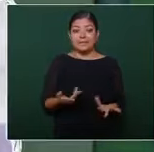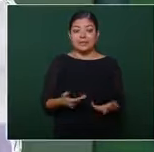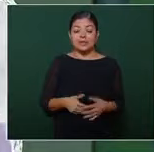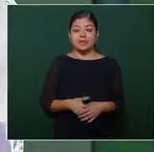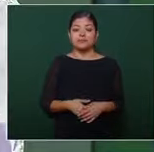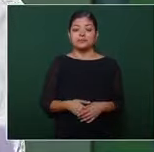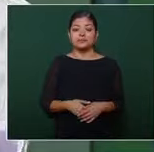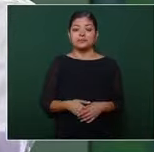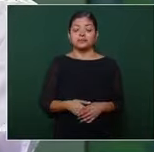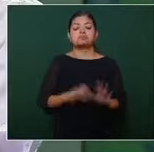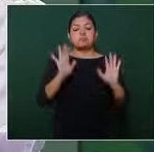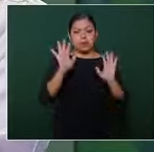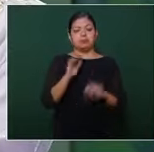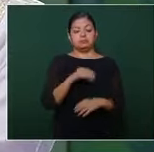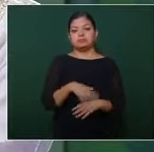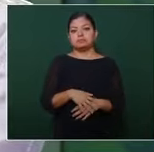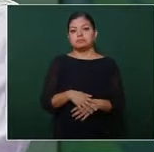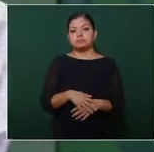bueno